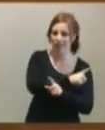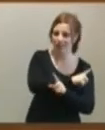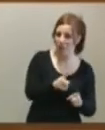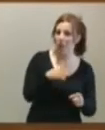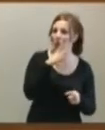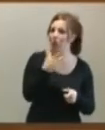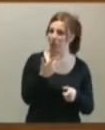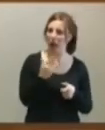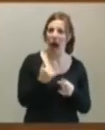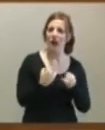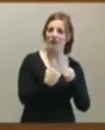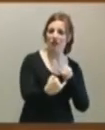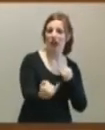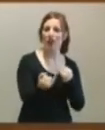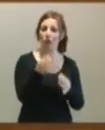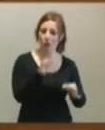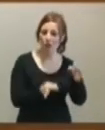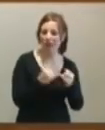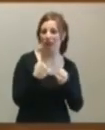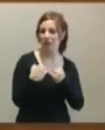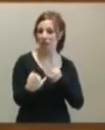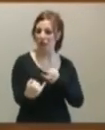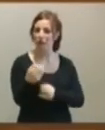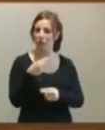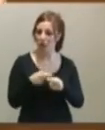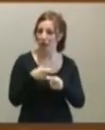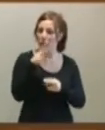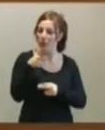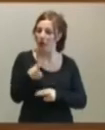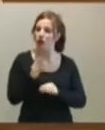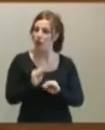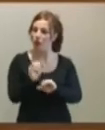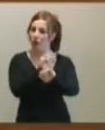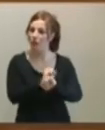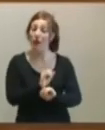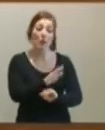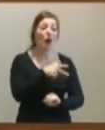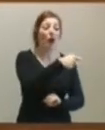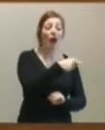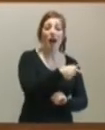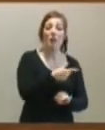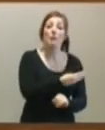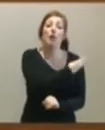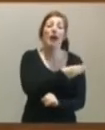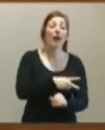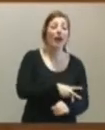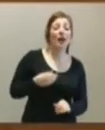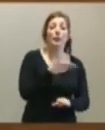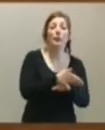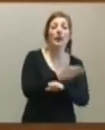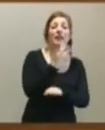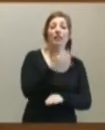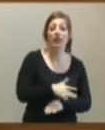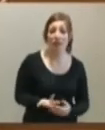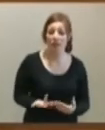vías jurídicas, vías políticas, vías de otro tipo, para defender sus derechos. Seguramente que los que van a tener que acudir ahí, los que acuden a la Procuraduría General, son aquellas personas